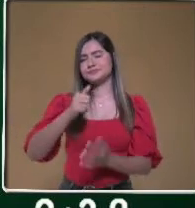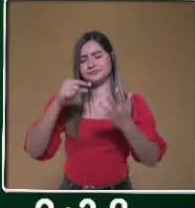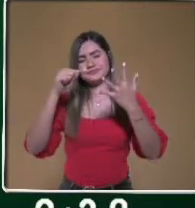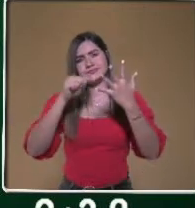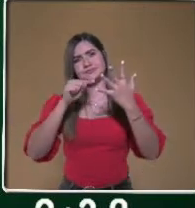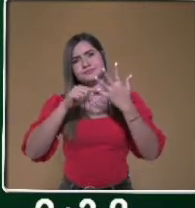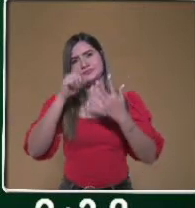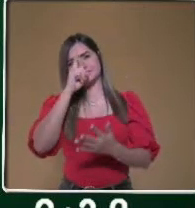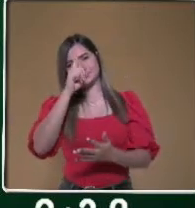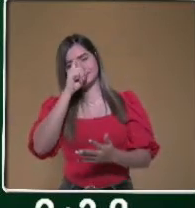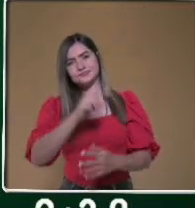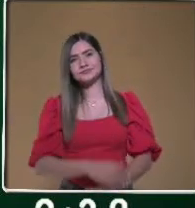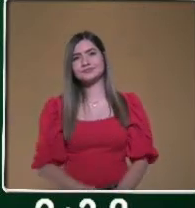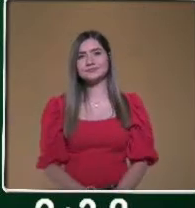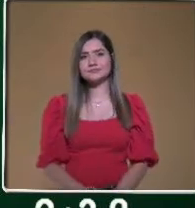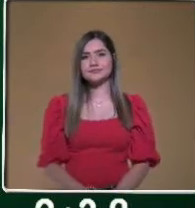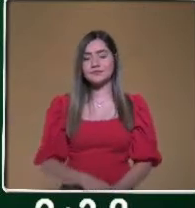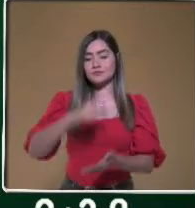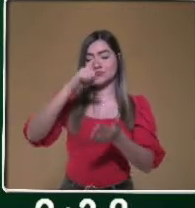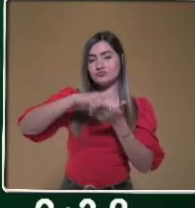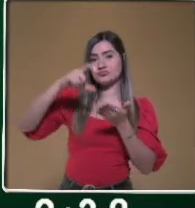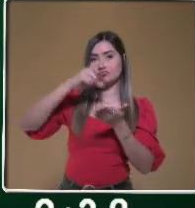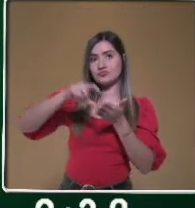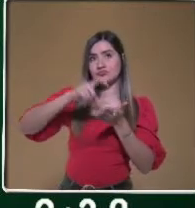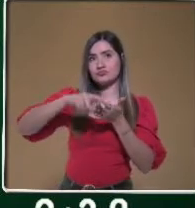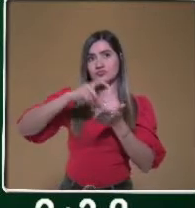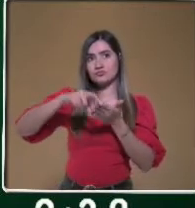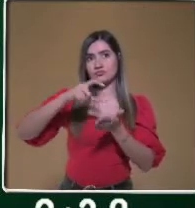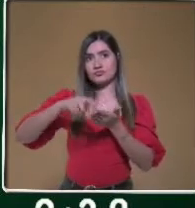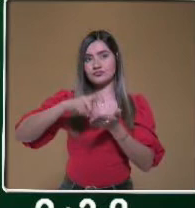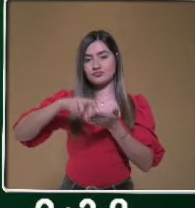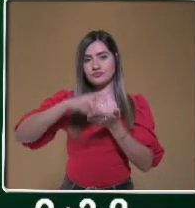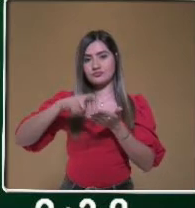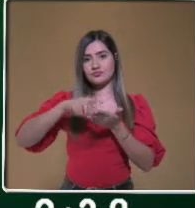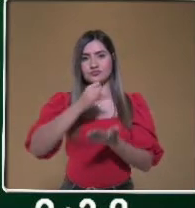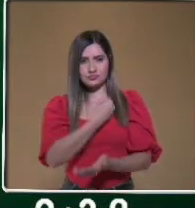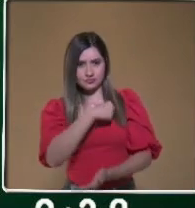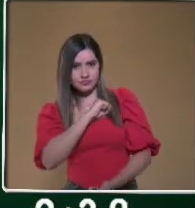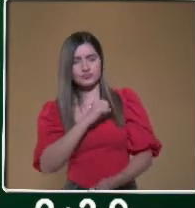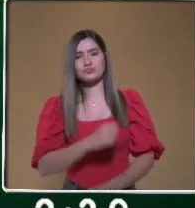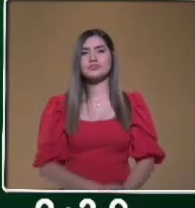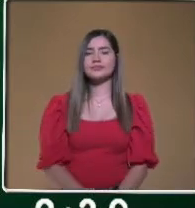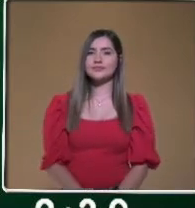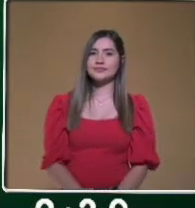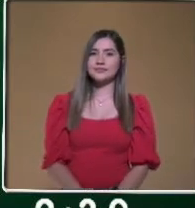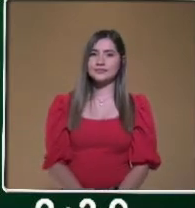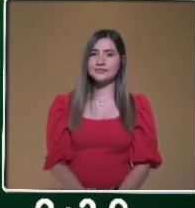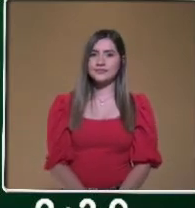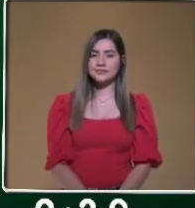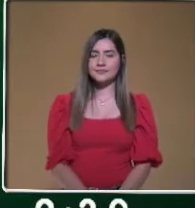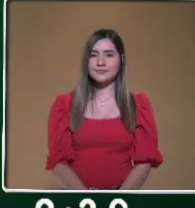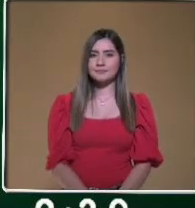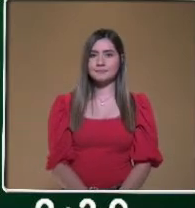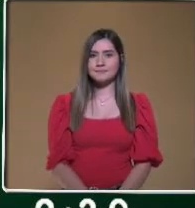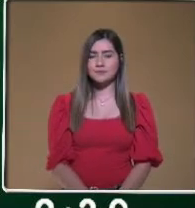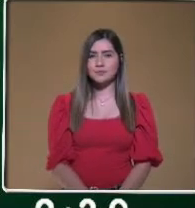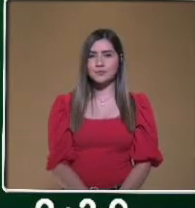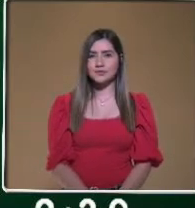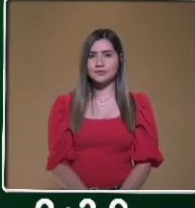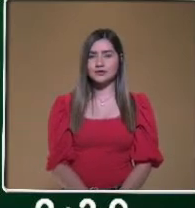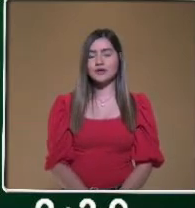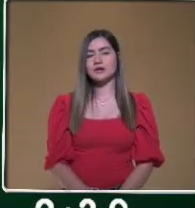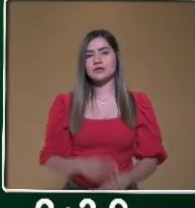consumo saludable. Y esto es muy importante para cada uno de nosotros. Para un consumo saludable, el